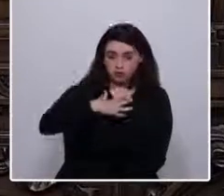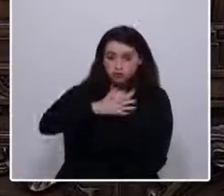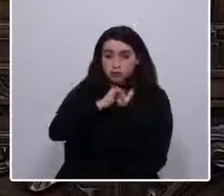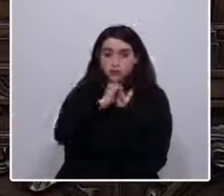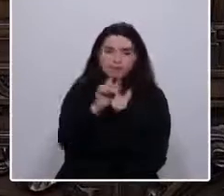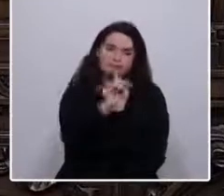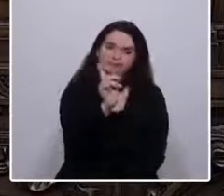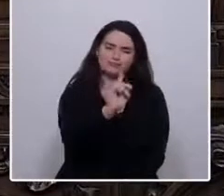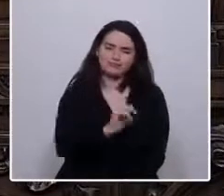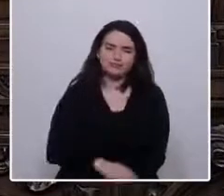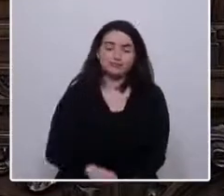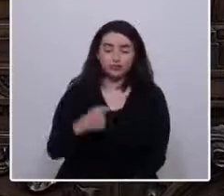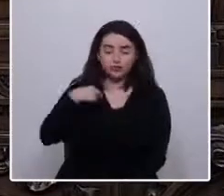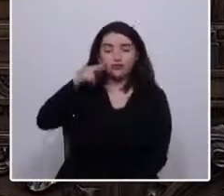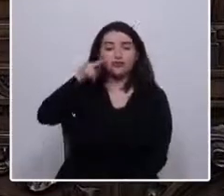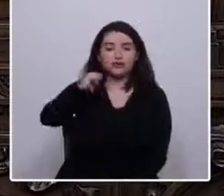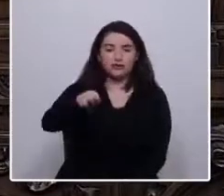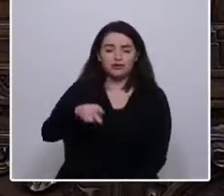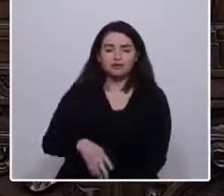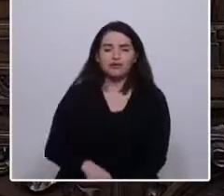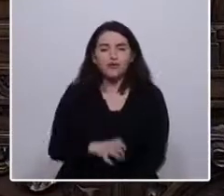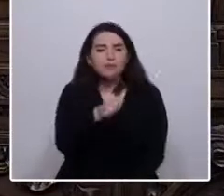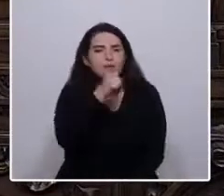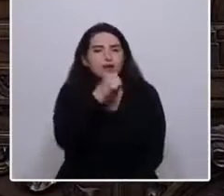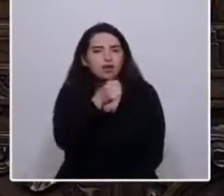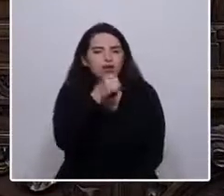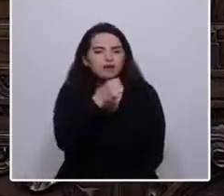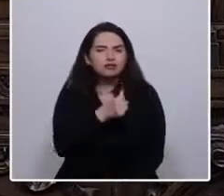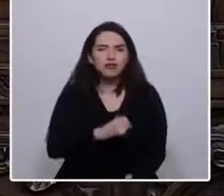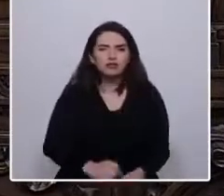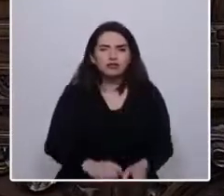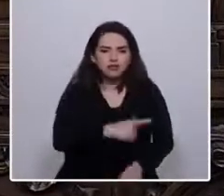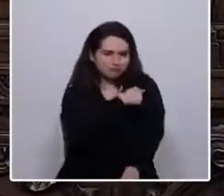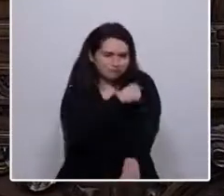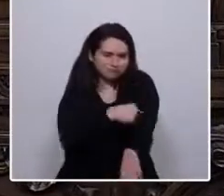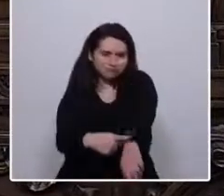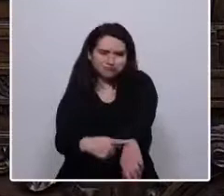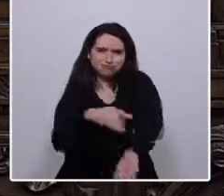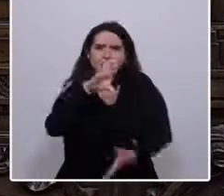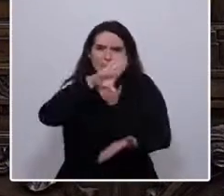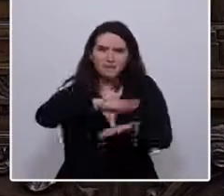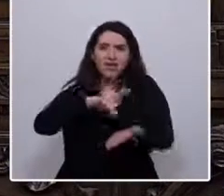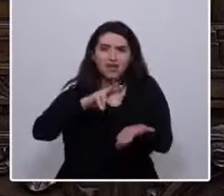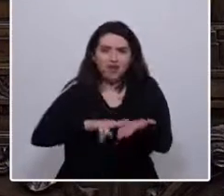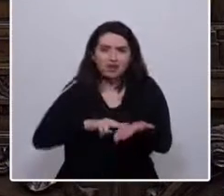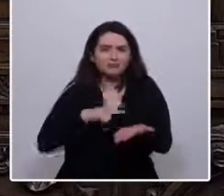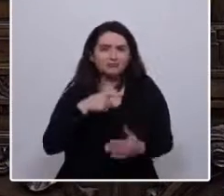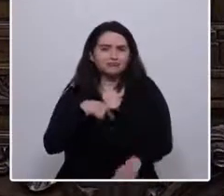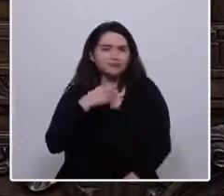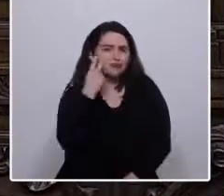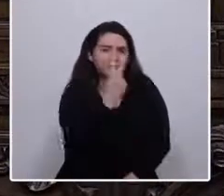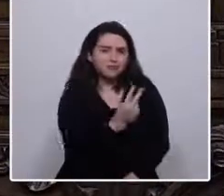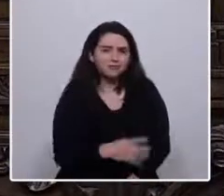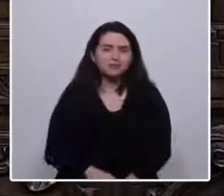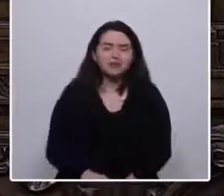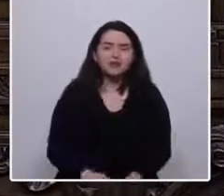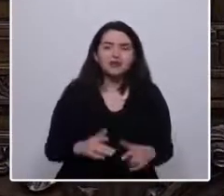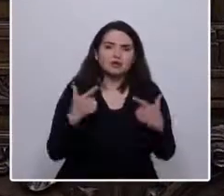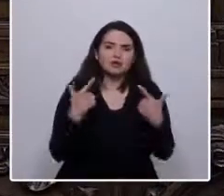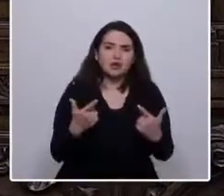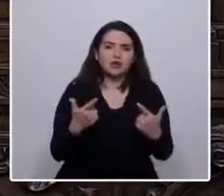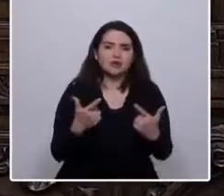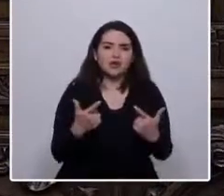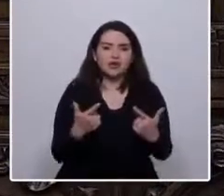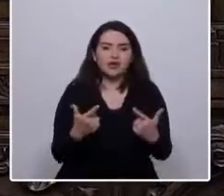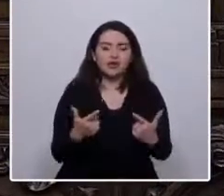Como periodista, recorrí en profundidad nuestro país real. Tuve la suerte, y también el mundo real, tuve la